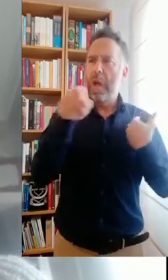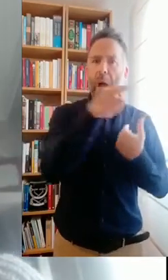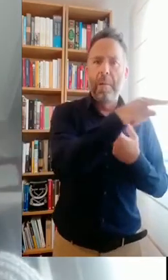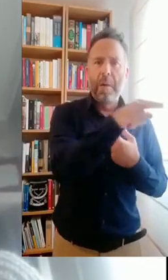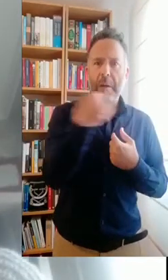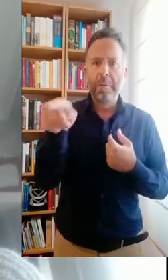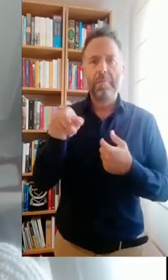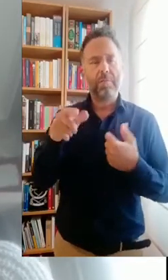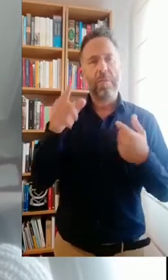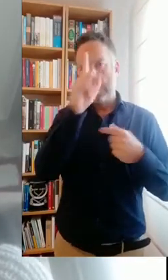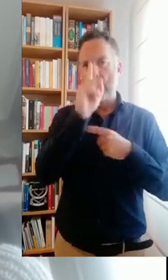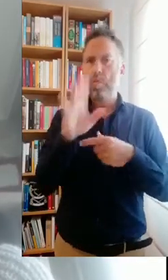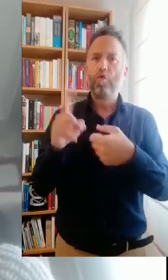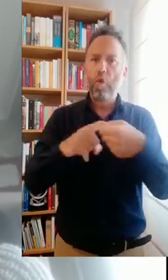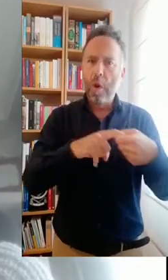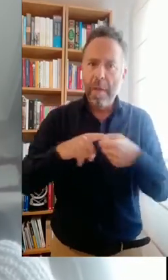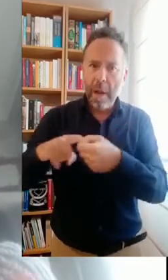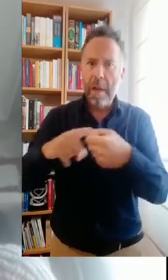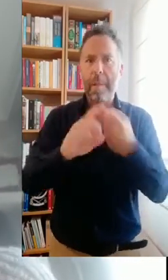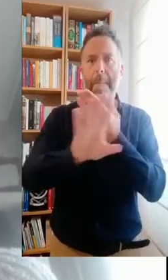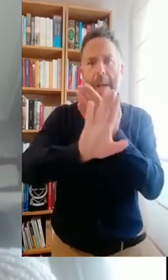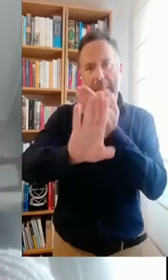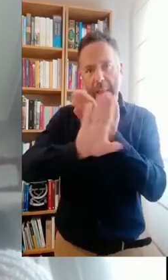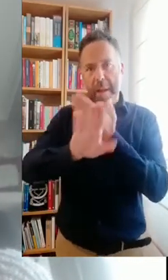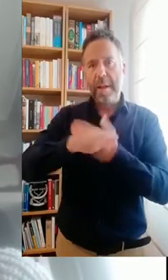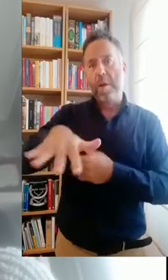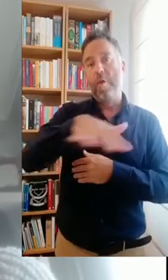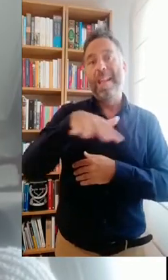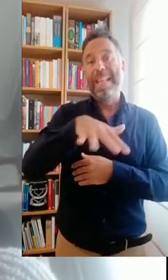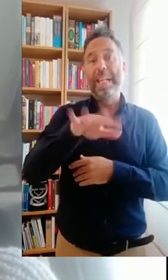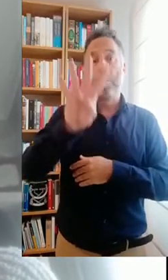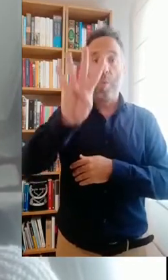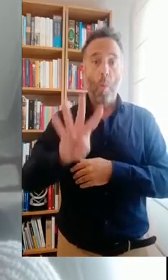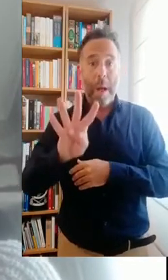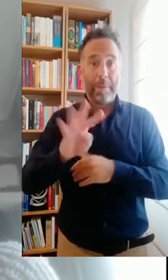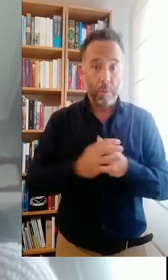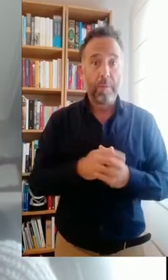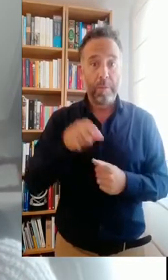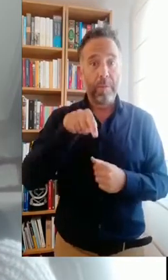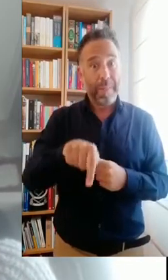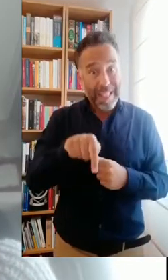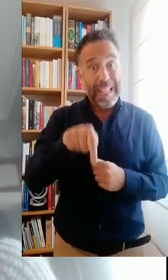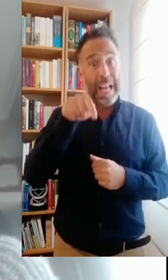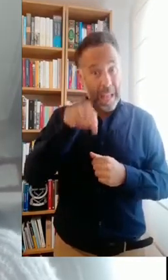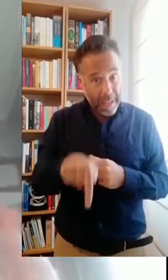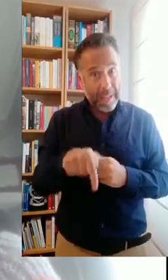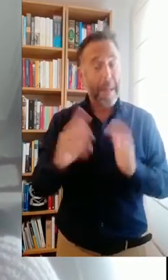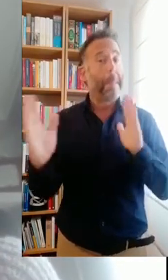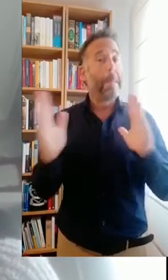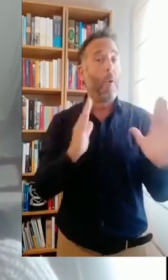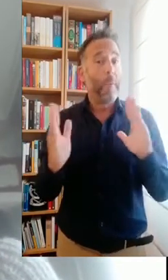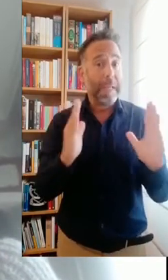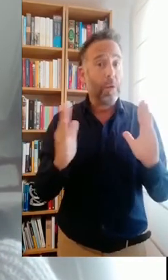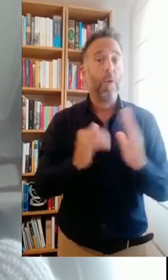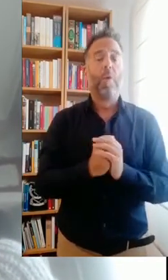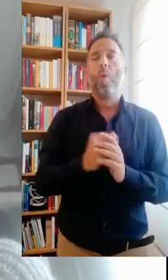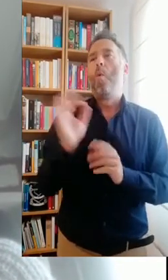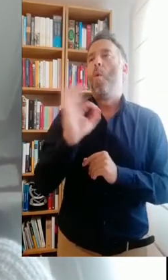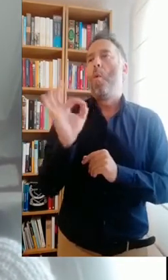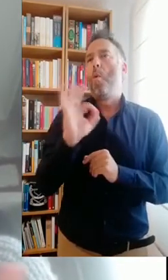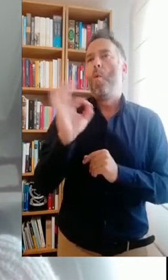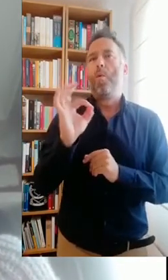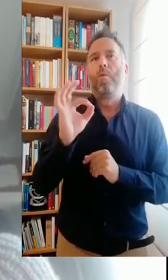y de solidaridad de los vecinos del Distrito 4. Este es el momento o